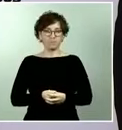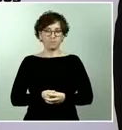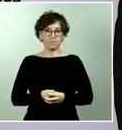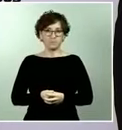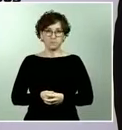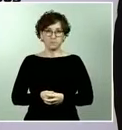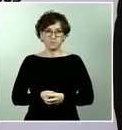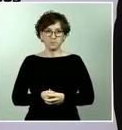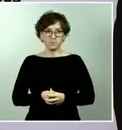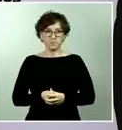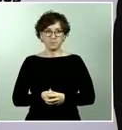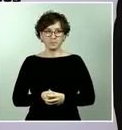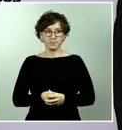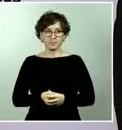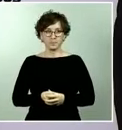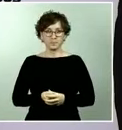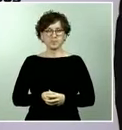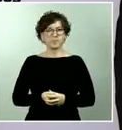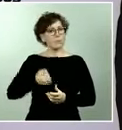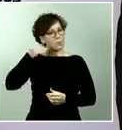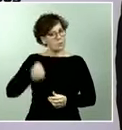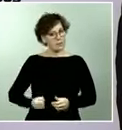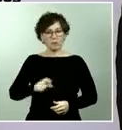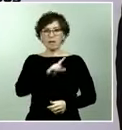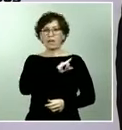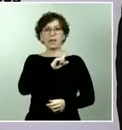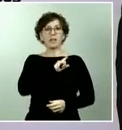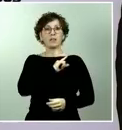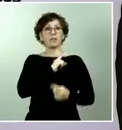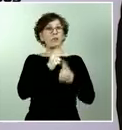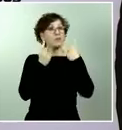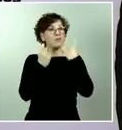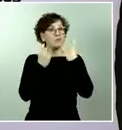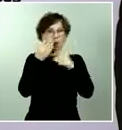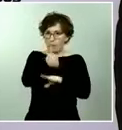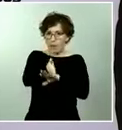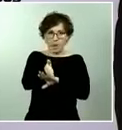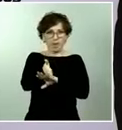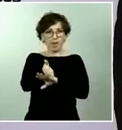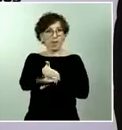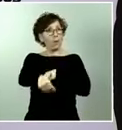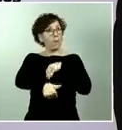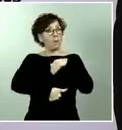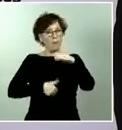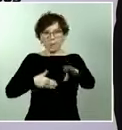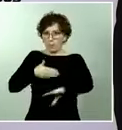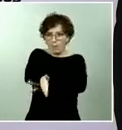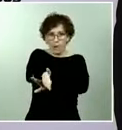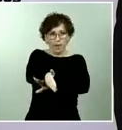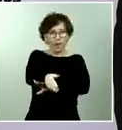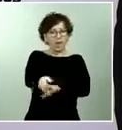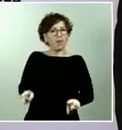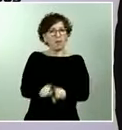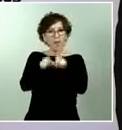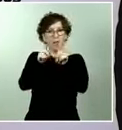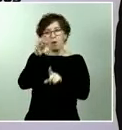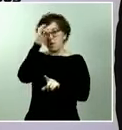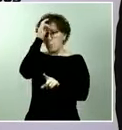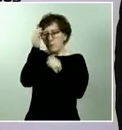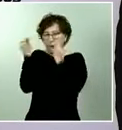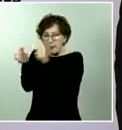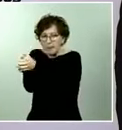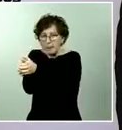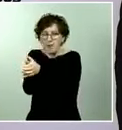el ejército va a estar siempre allí donde haga falta donde se nos necesite en el pueblo más pequeño en el sitio más grande siempre con